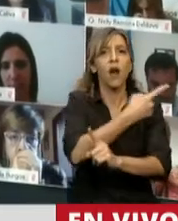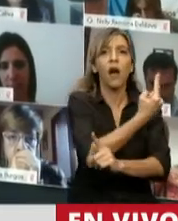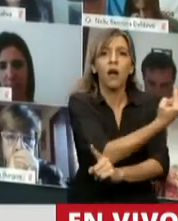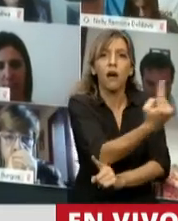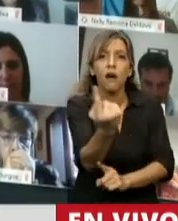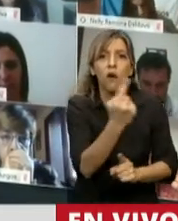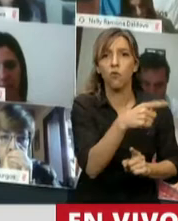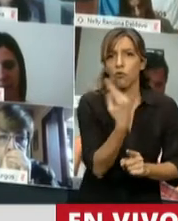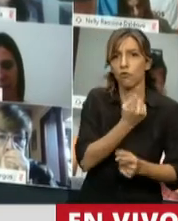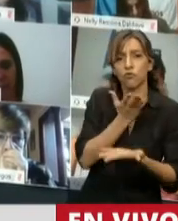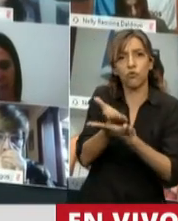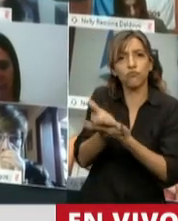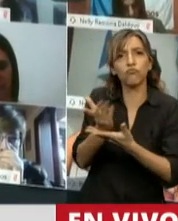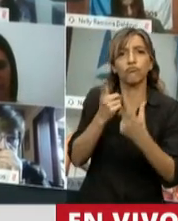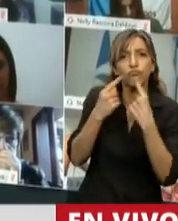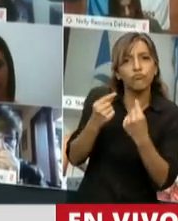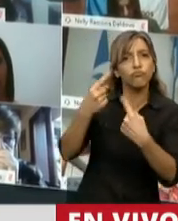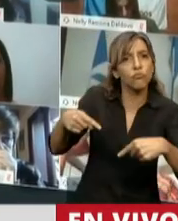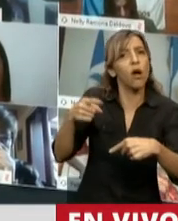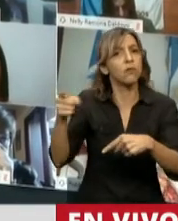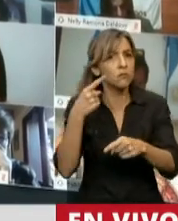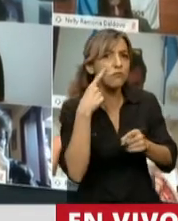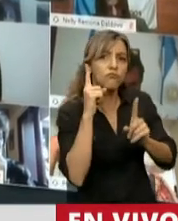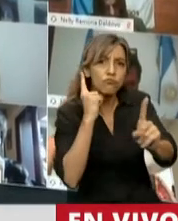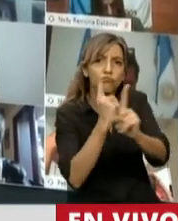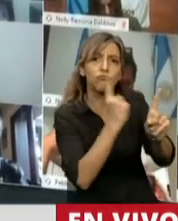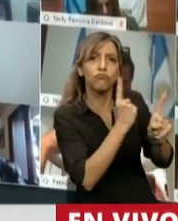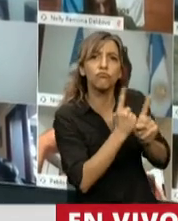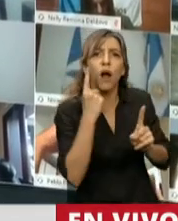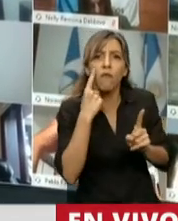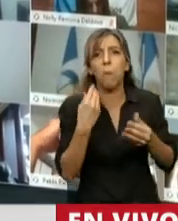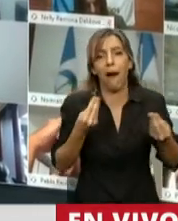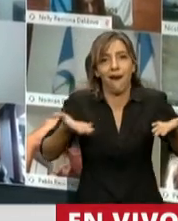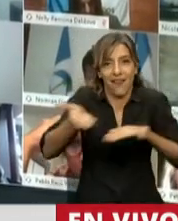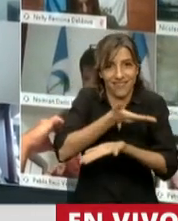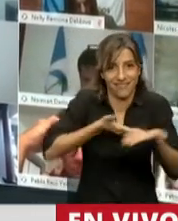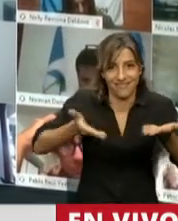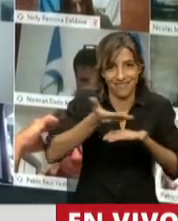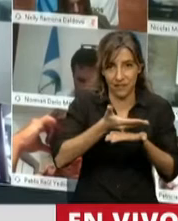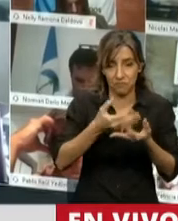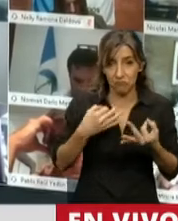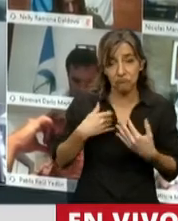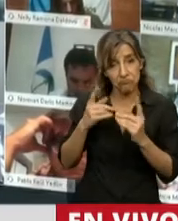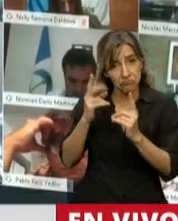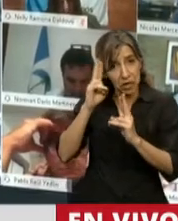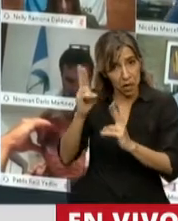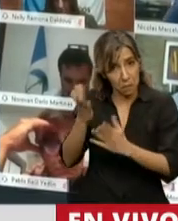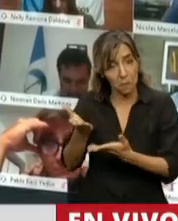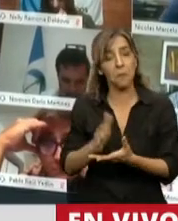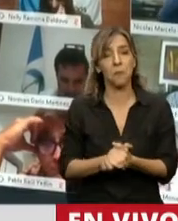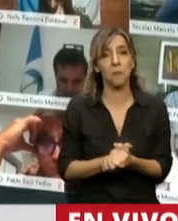reclamos que le fuimos haciendo desde los distintos bloques de la oposición. Una de nuestras primeras preocupaciones,